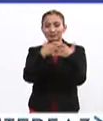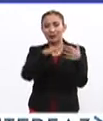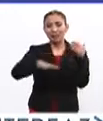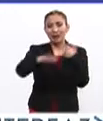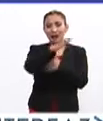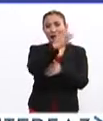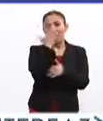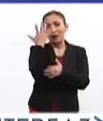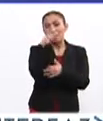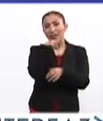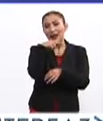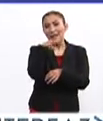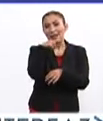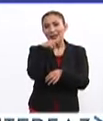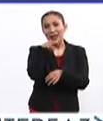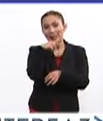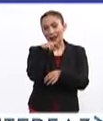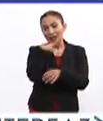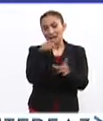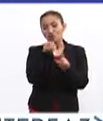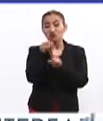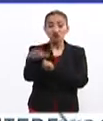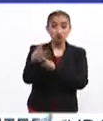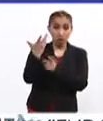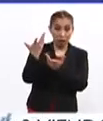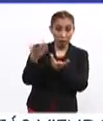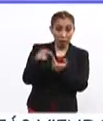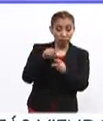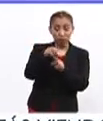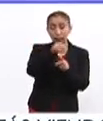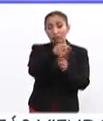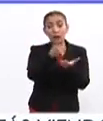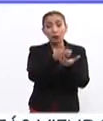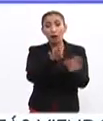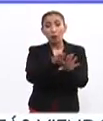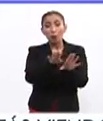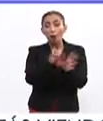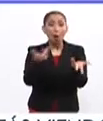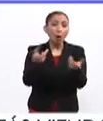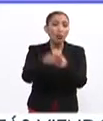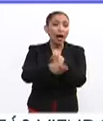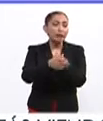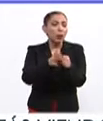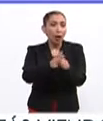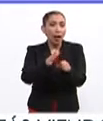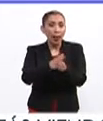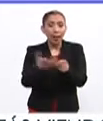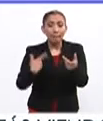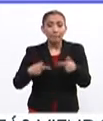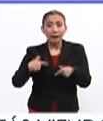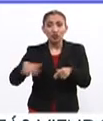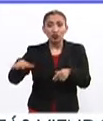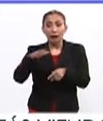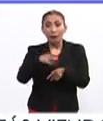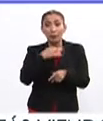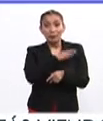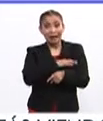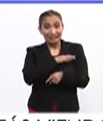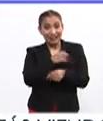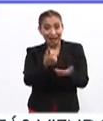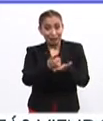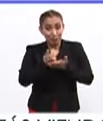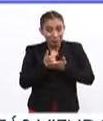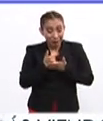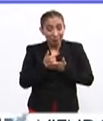yo, del árbol navideño y el impacto, el impacto en muchos aspectos. La sociedad, porque nos da felicidad,